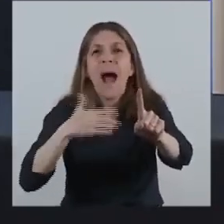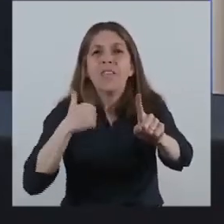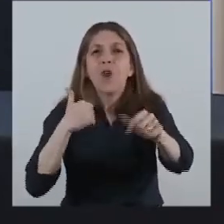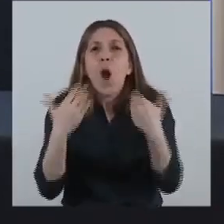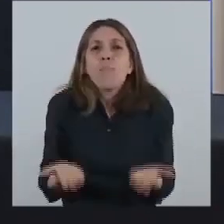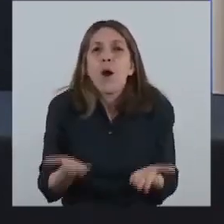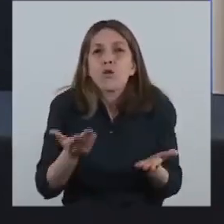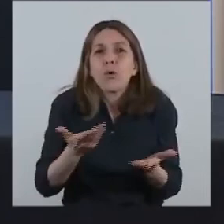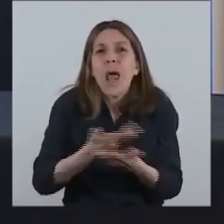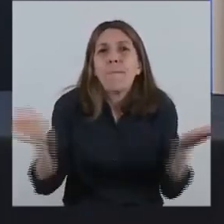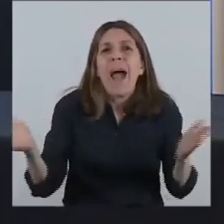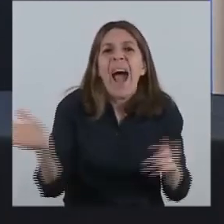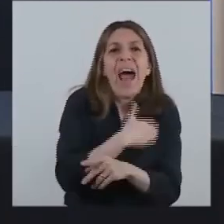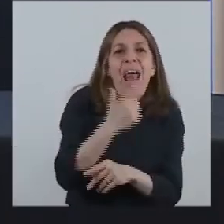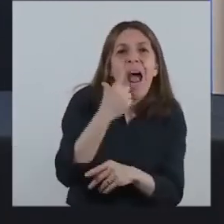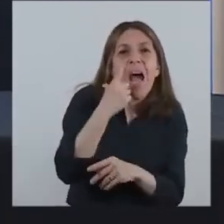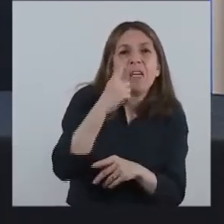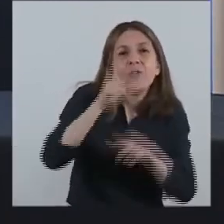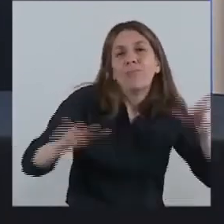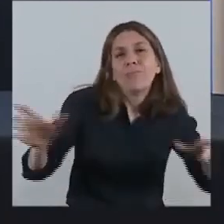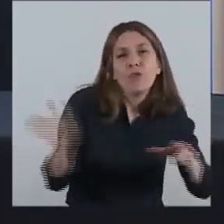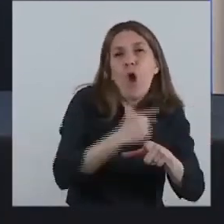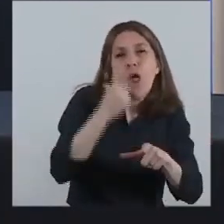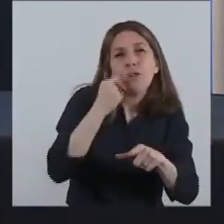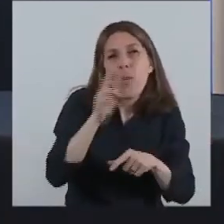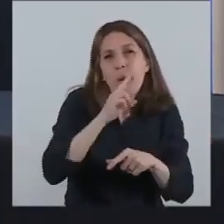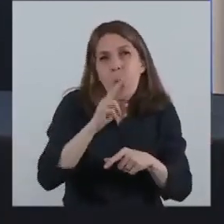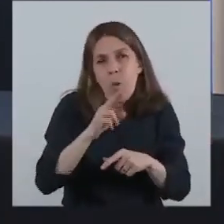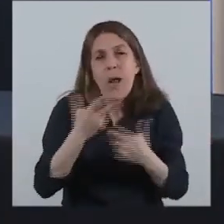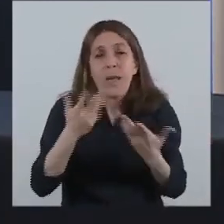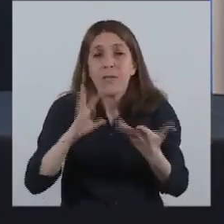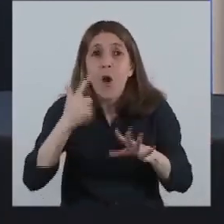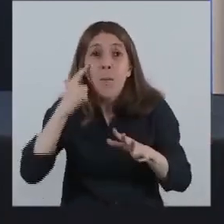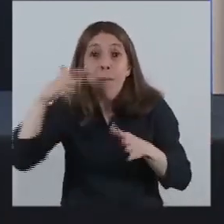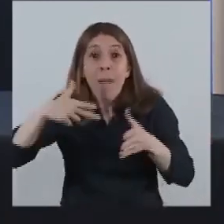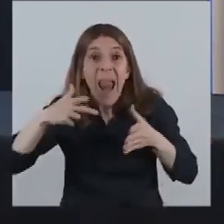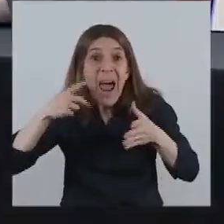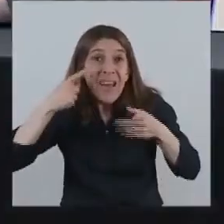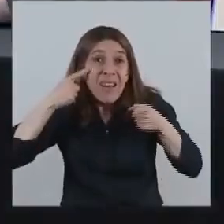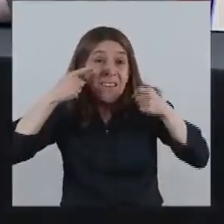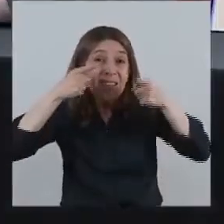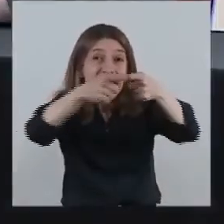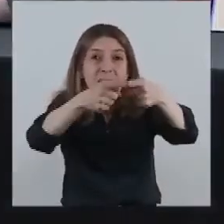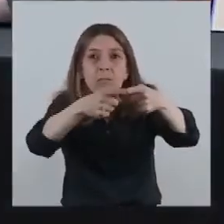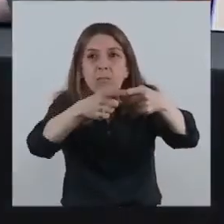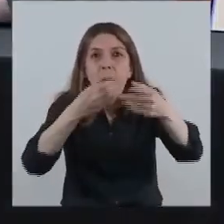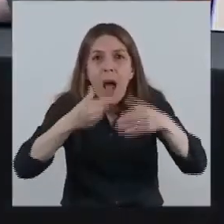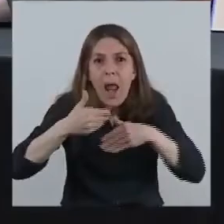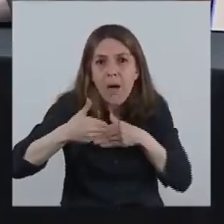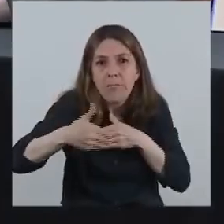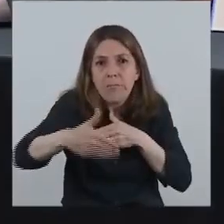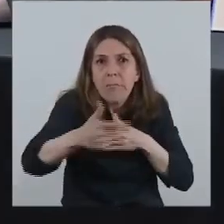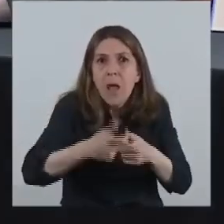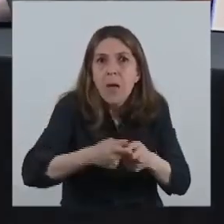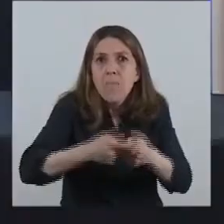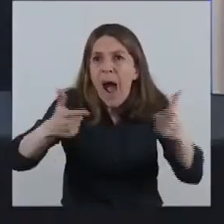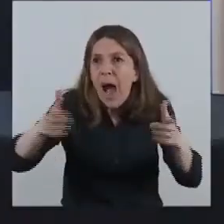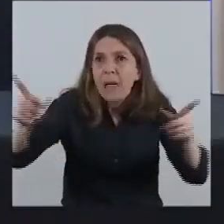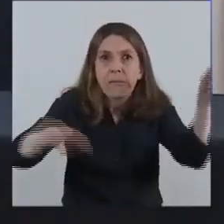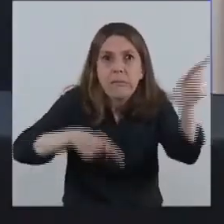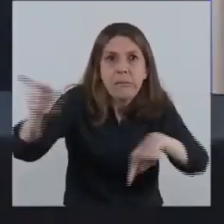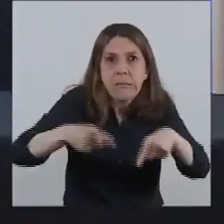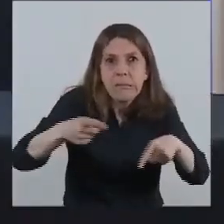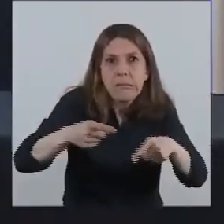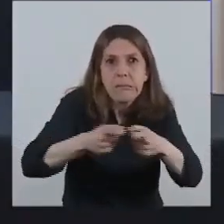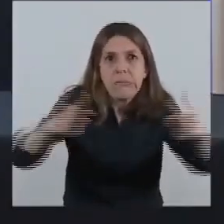todas las argentinas y todos los argentinos, un sendero en el cual haya creación de trabajo, en el cual las empresas